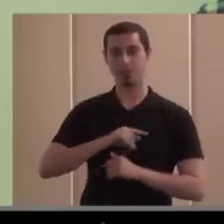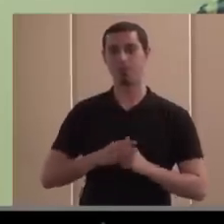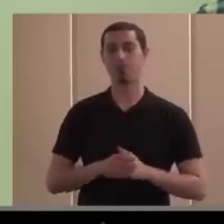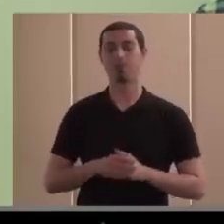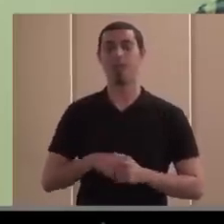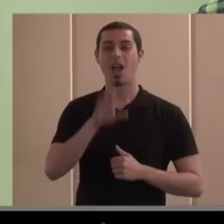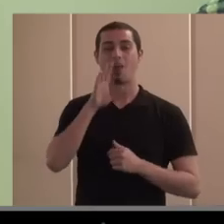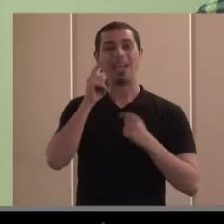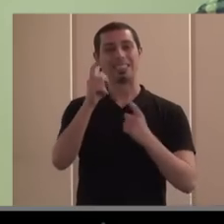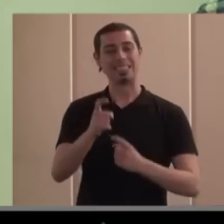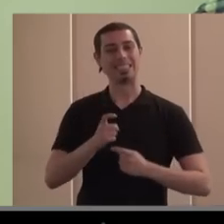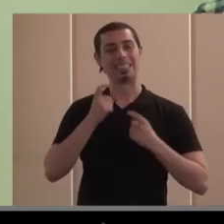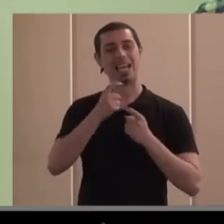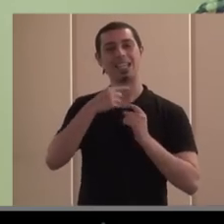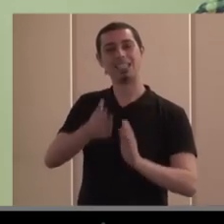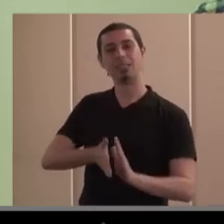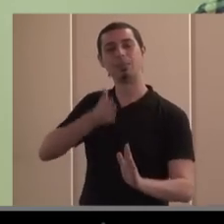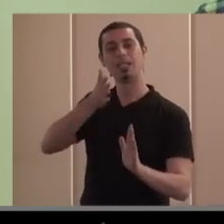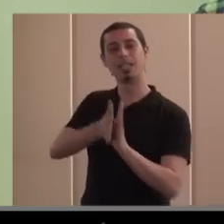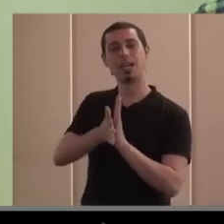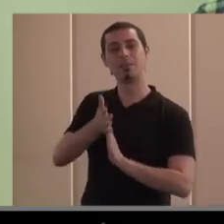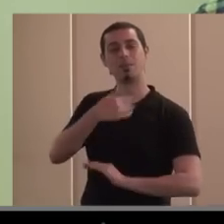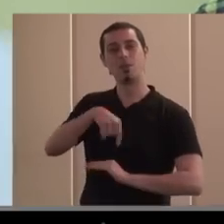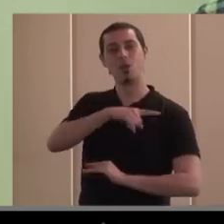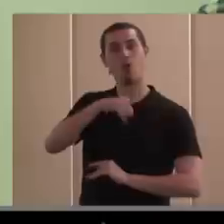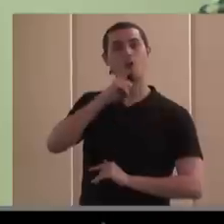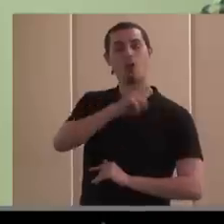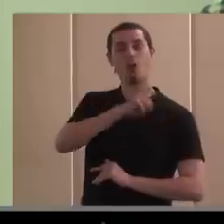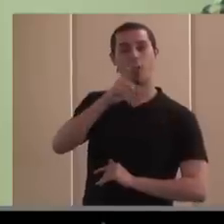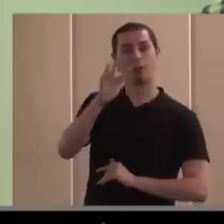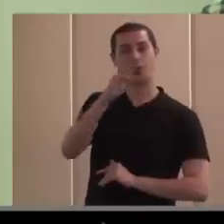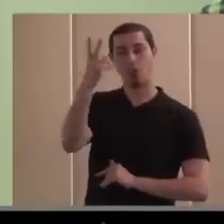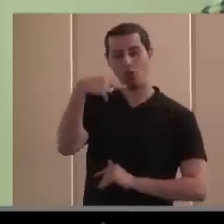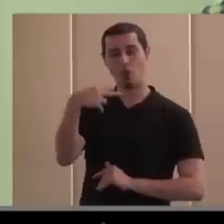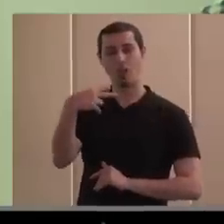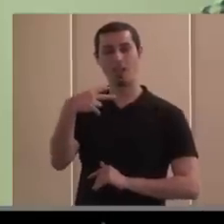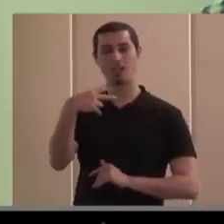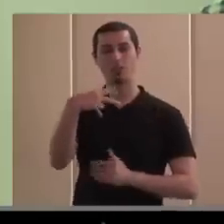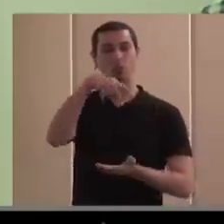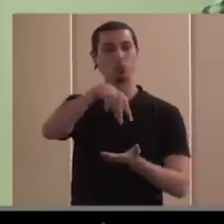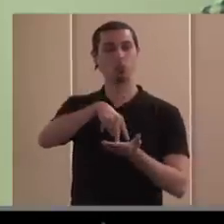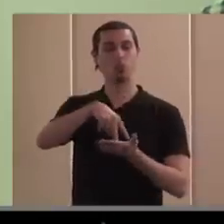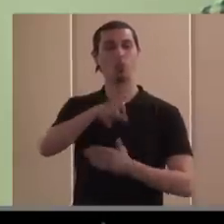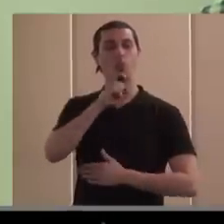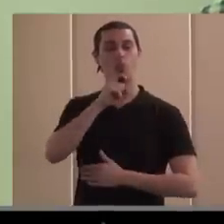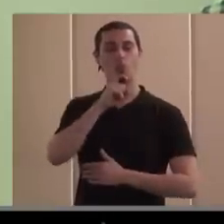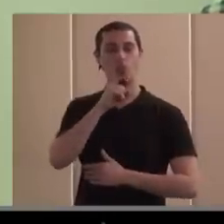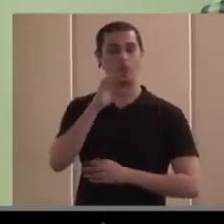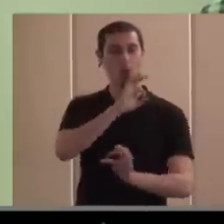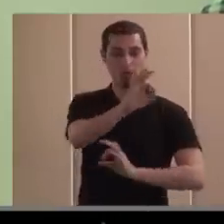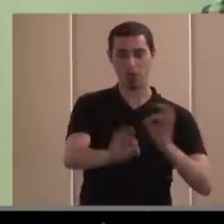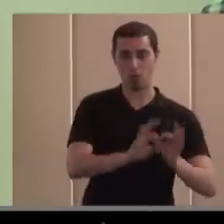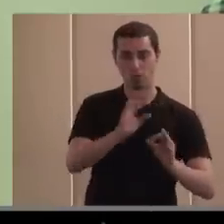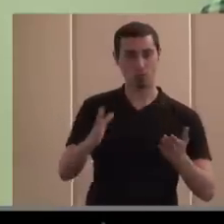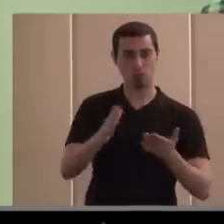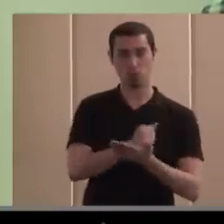Voy a tratar de dibujar también un poco cómo es ese posicionamiento de la ONCE y su fundación en todas las organizaciones, ¿no?